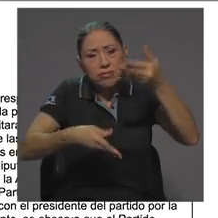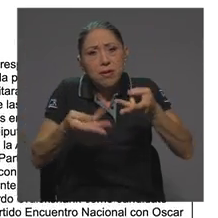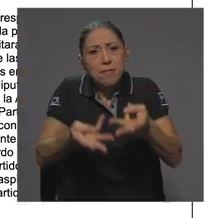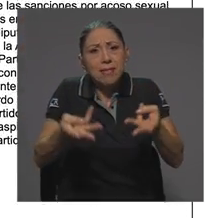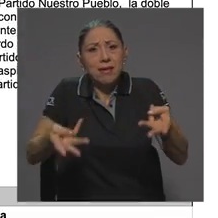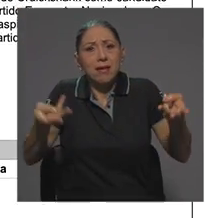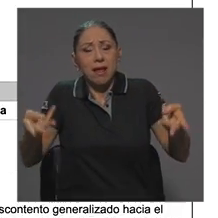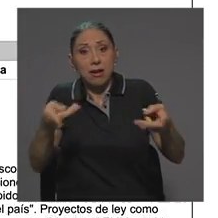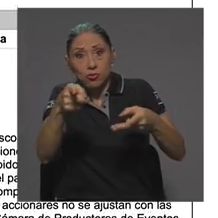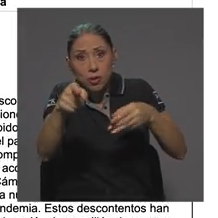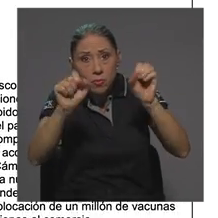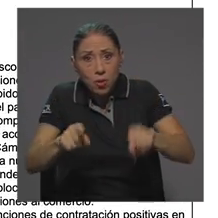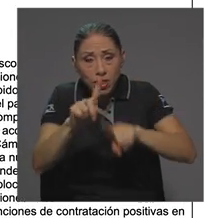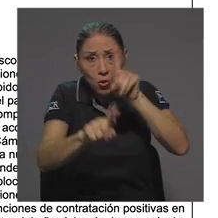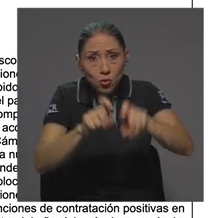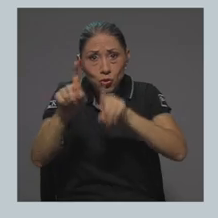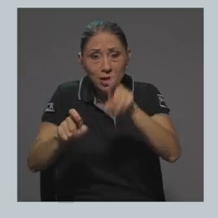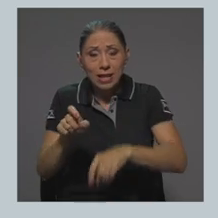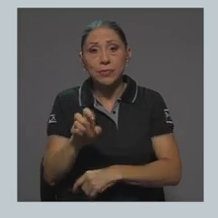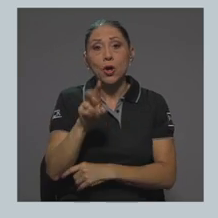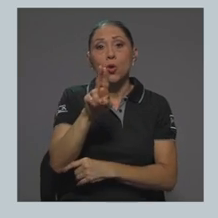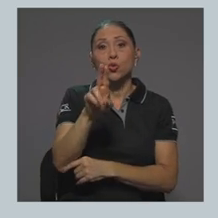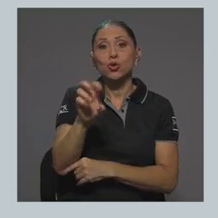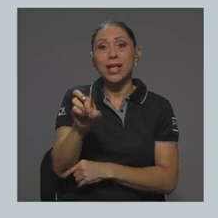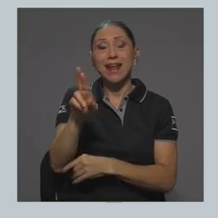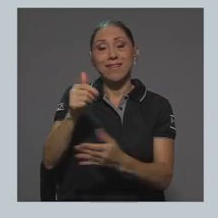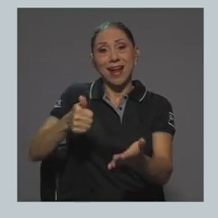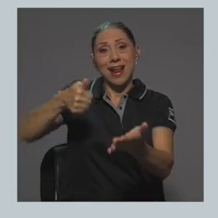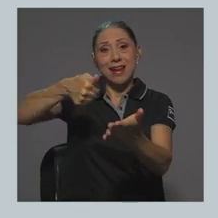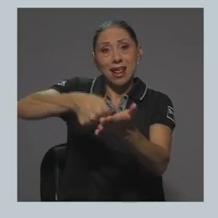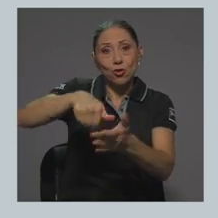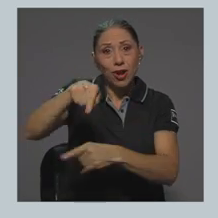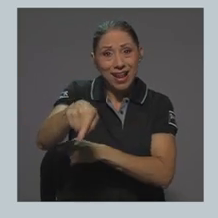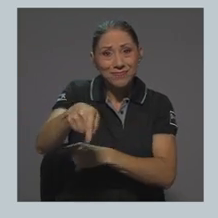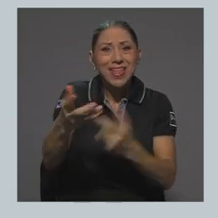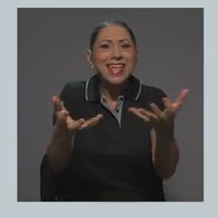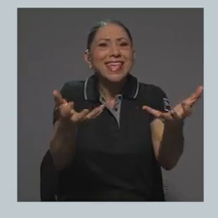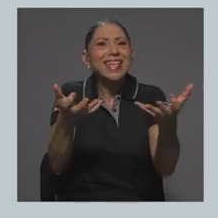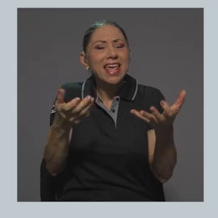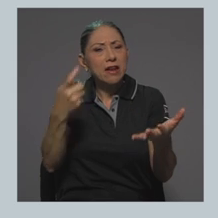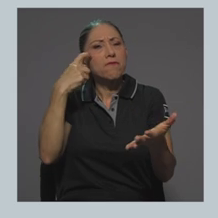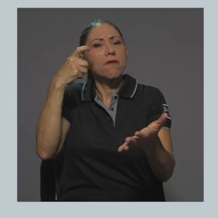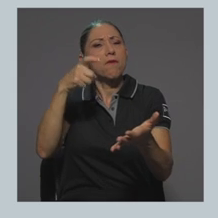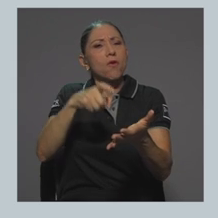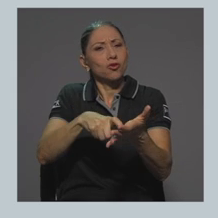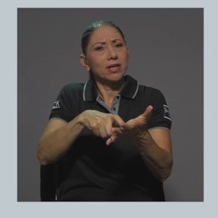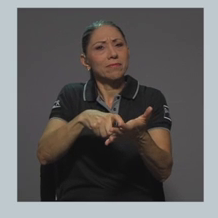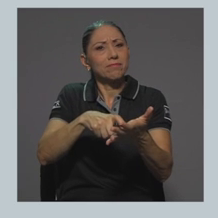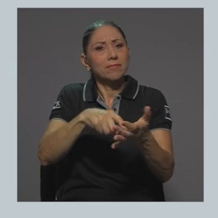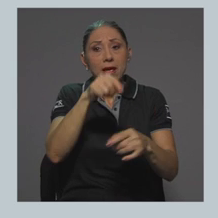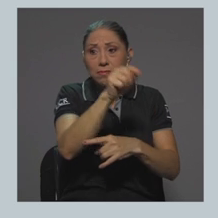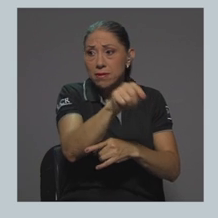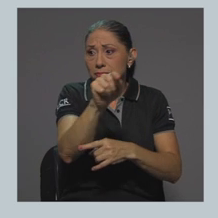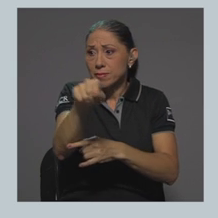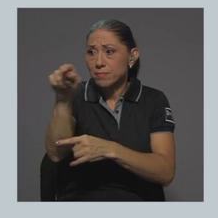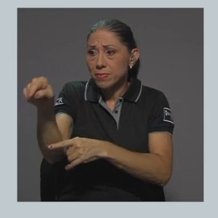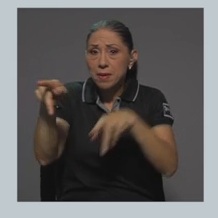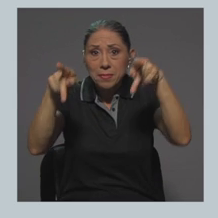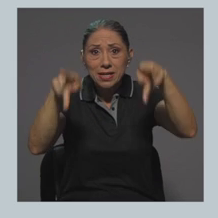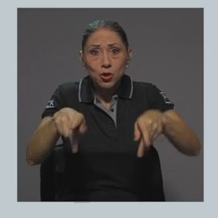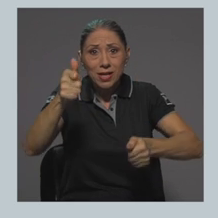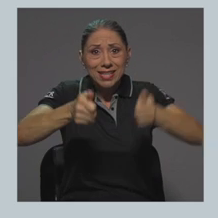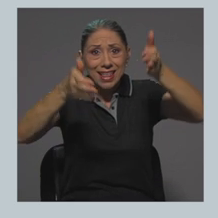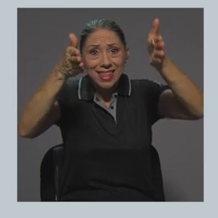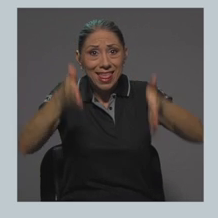consulta. UCR Electoral quiere reconocer dentro del conjunto de ideas que expongan las personas